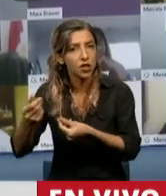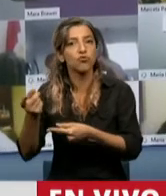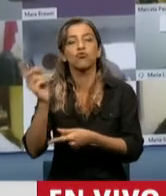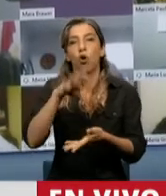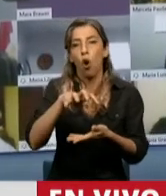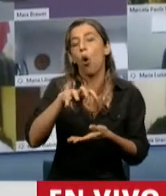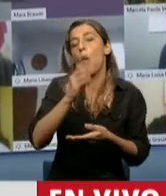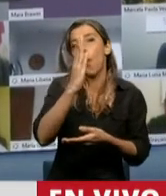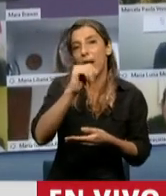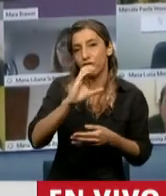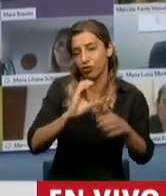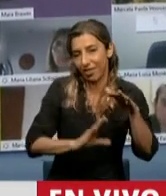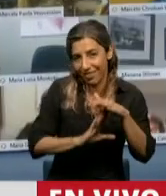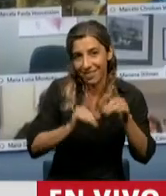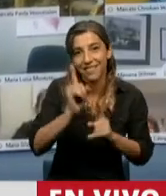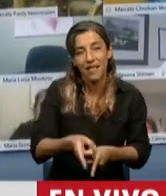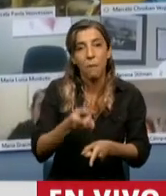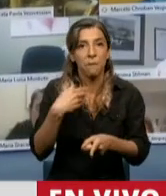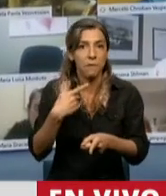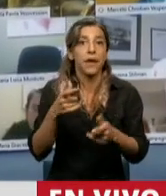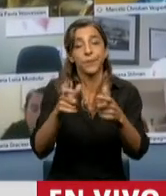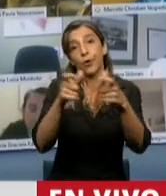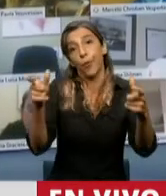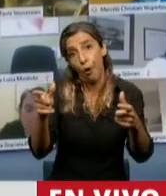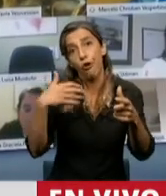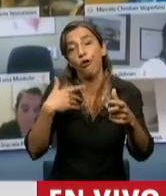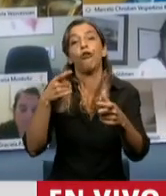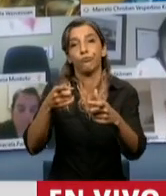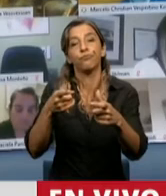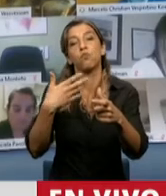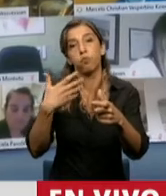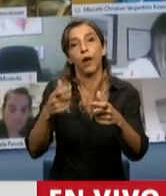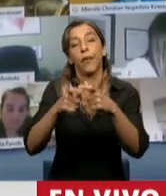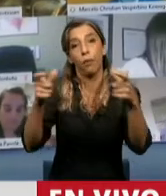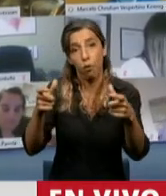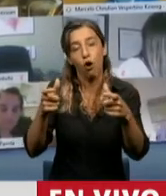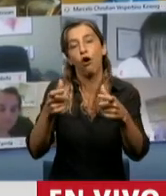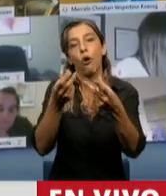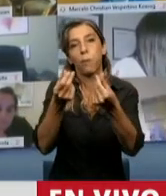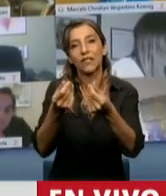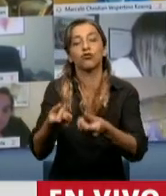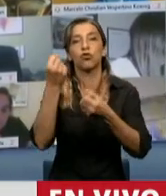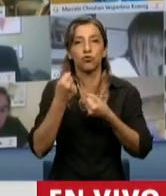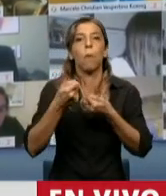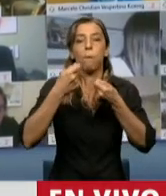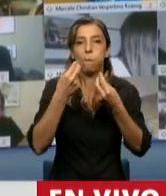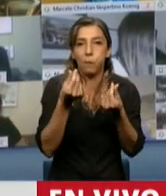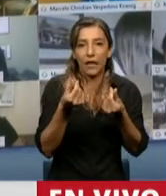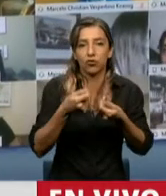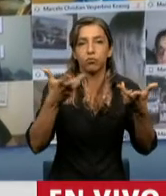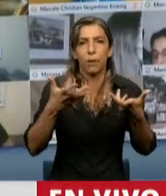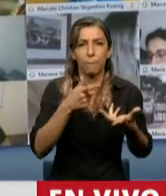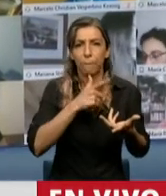va a dar un bono al Banco Central y se va a llevar a los presos y acá parece que hicimos magia, bajo la